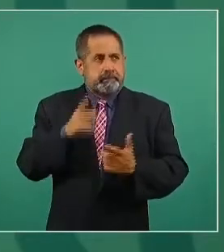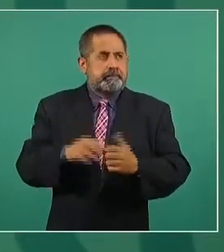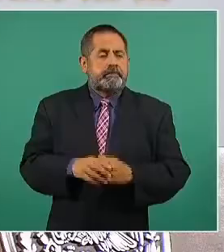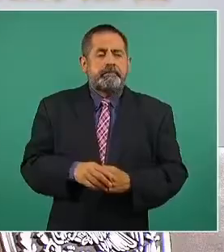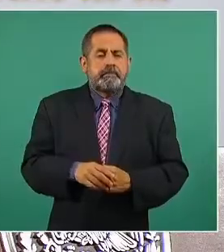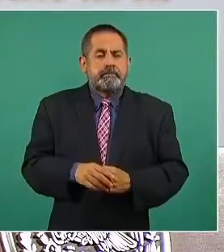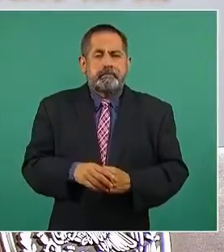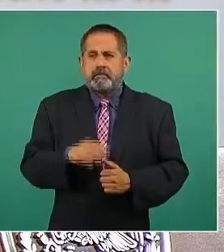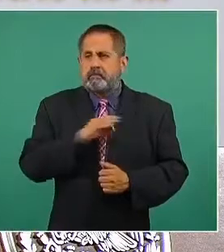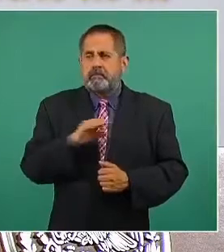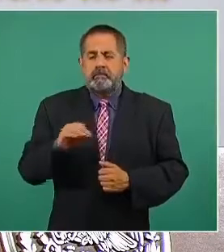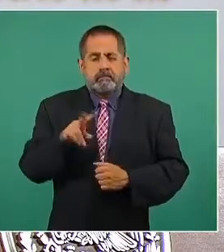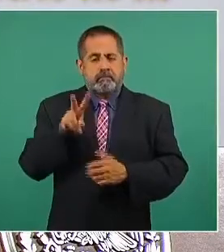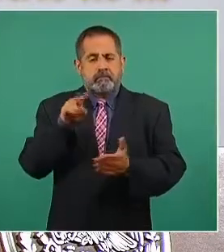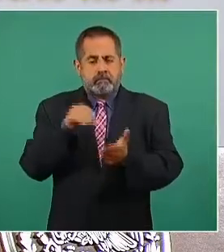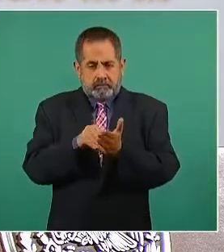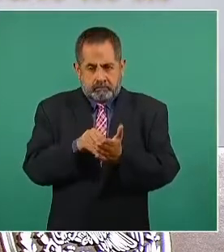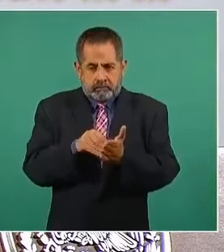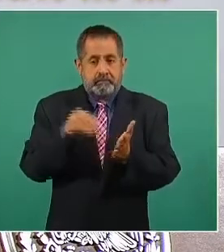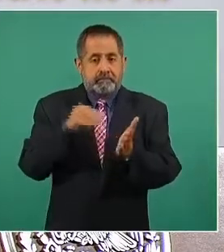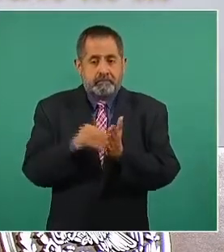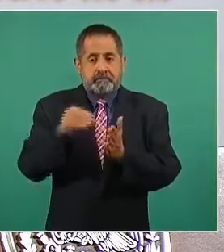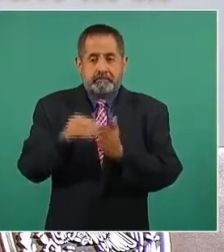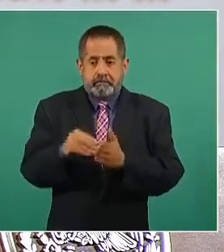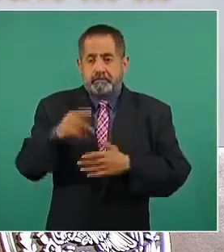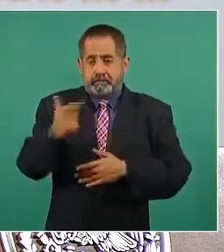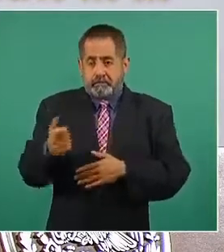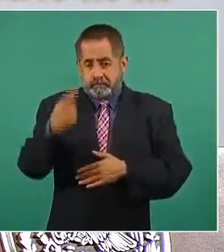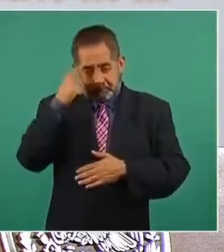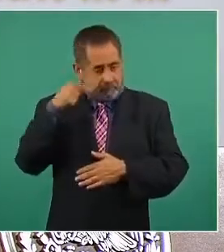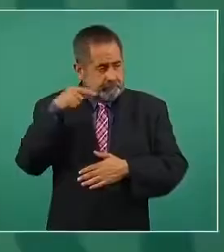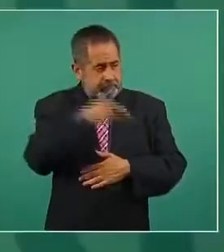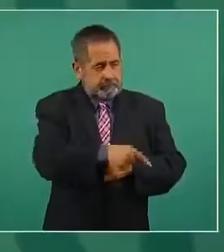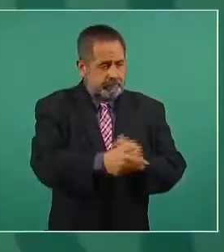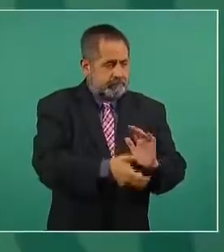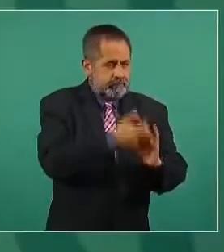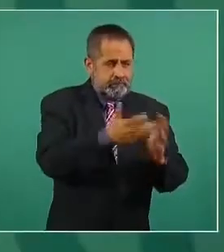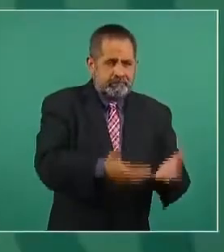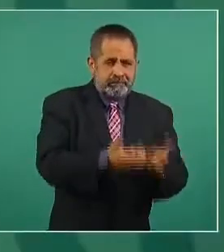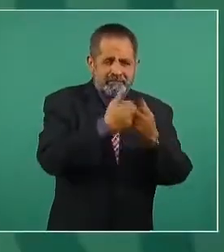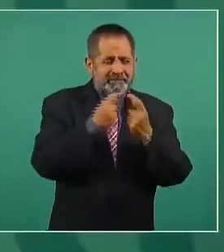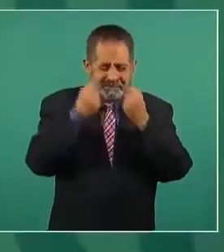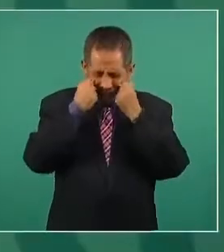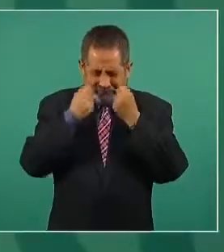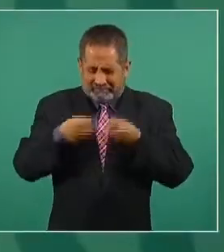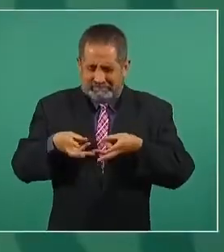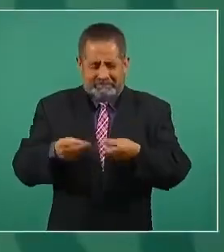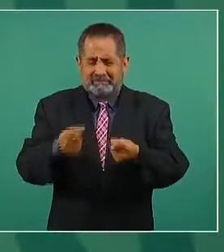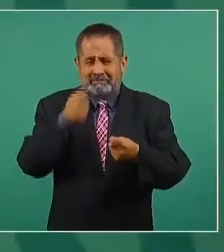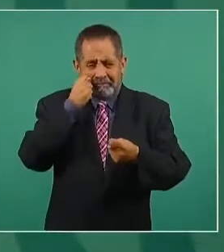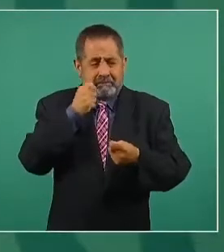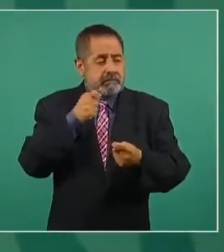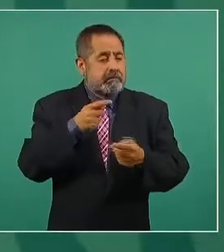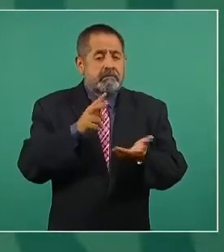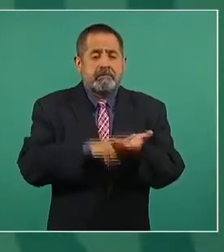cerca de dos mil millones de pesos. Esto es lo material, esto no, esto es lo importante.